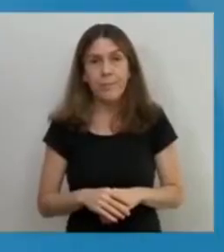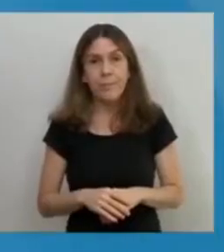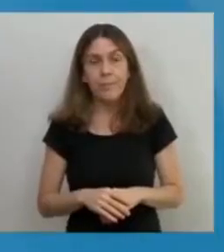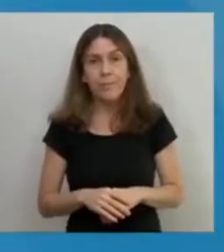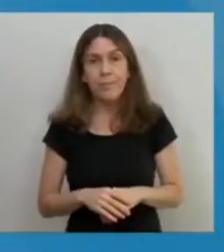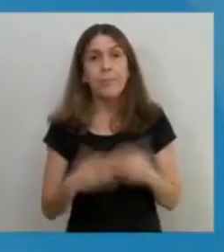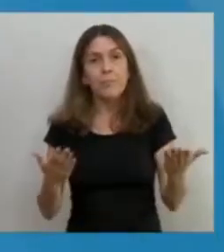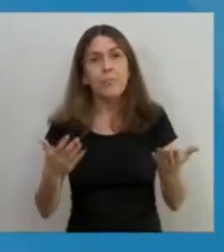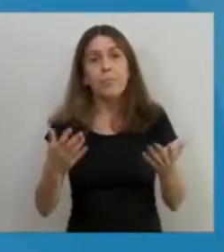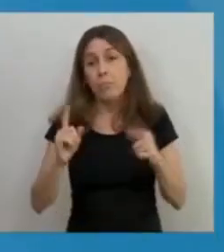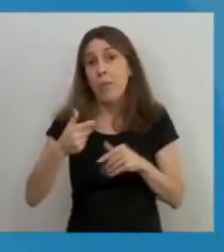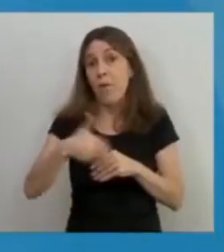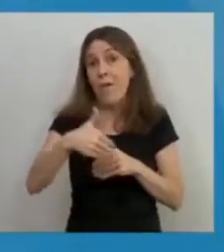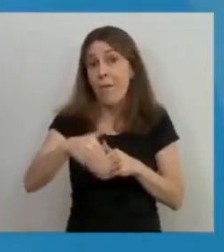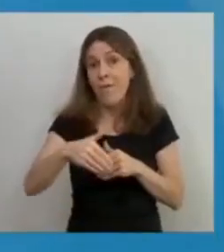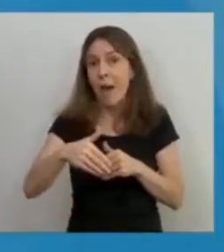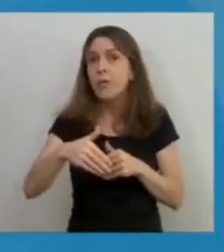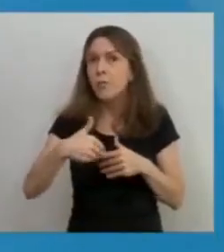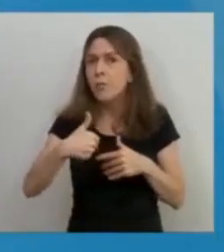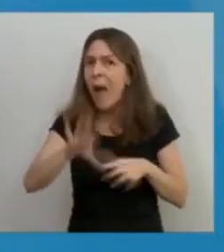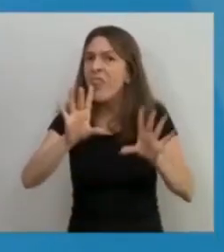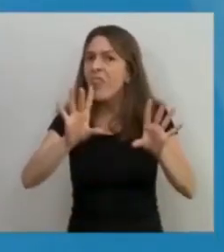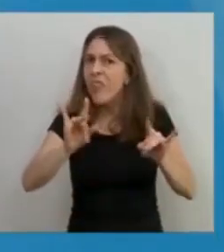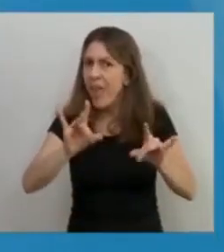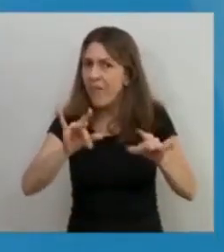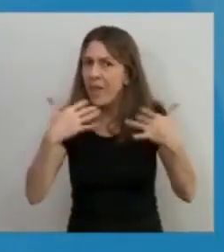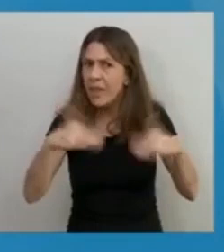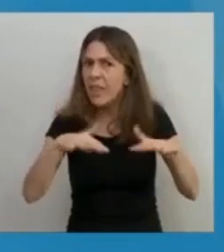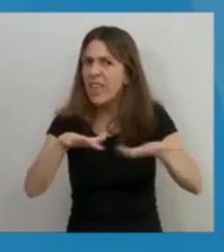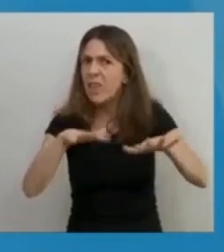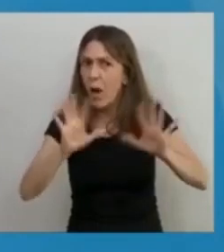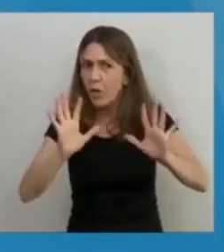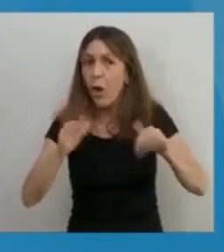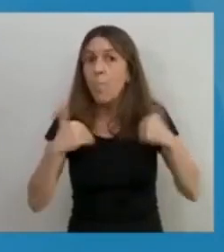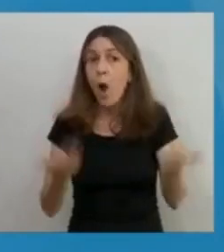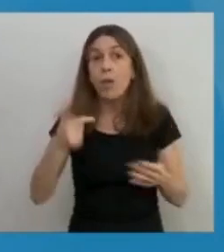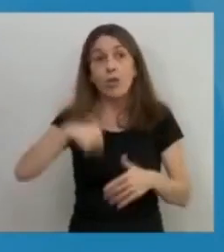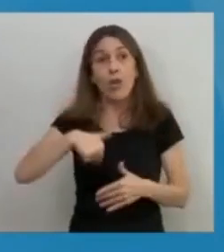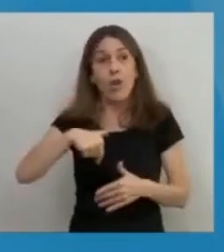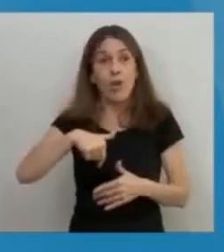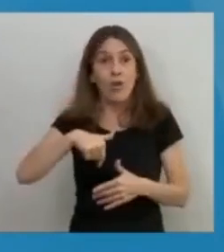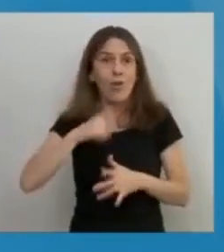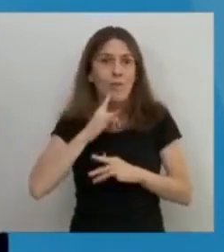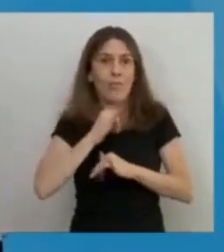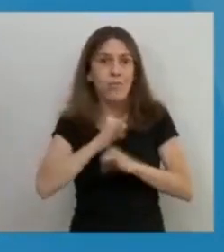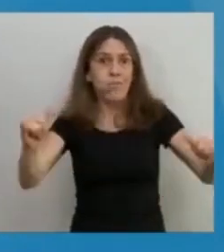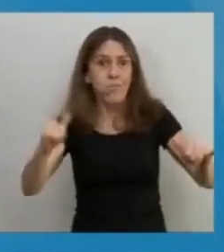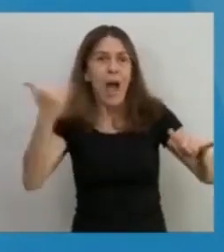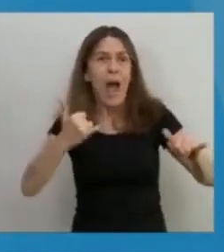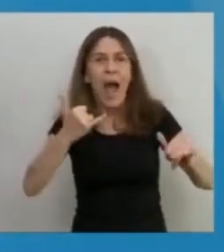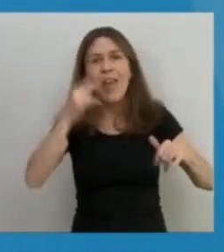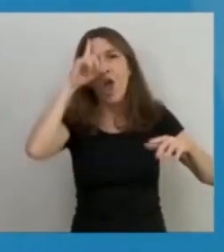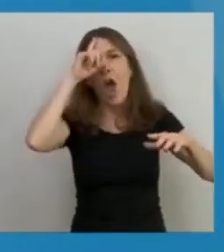Los tiempos que vienen son tiempos más complejos. Por eso hoy estamos anunciando el aumento de camas,